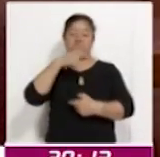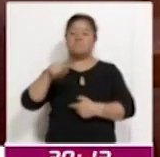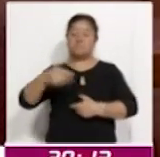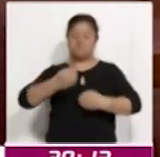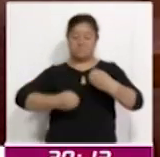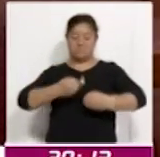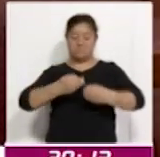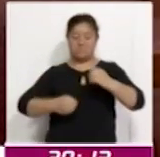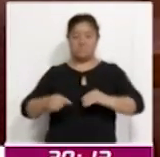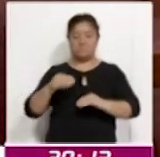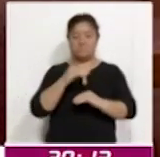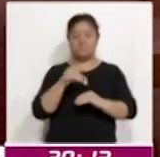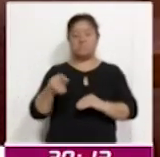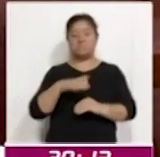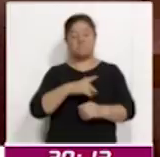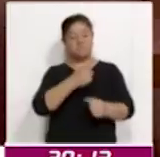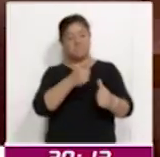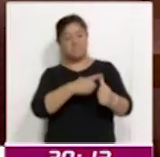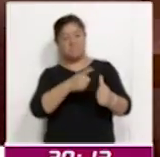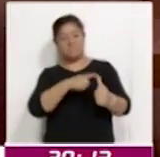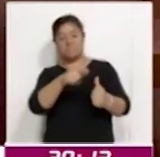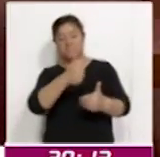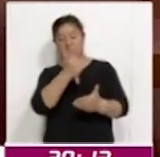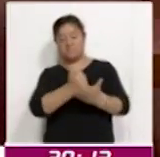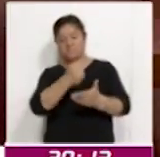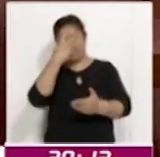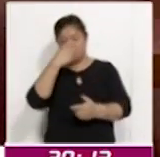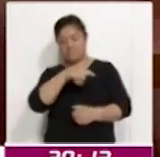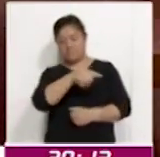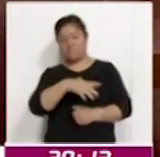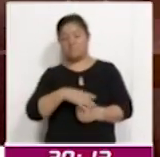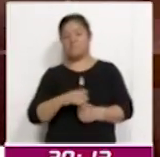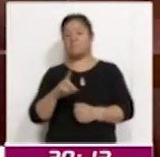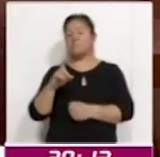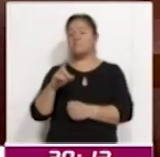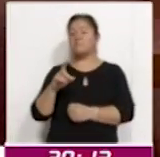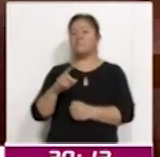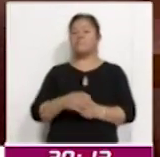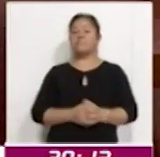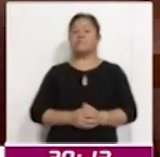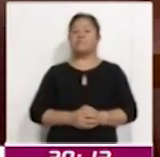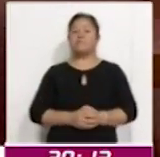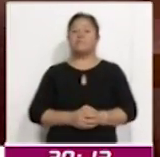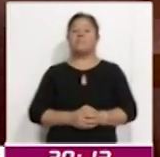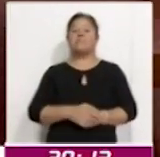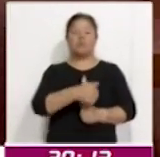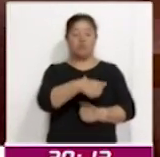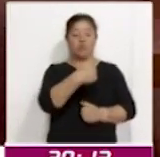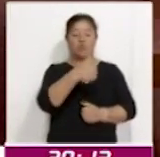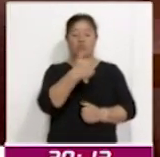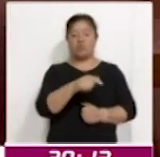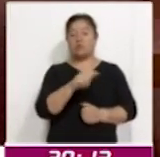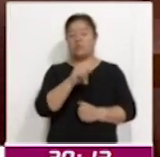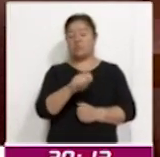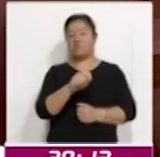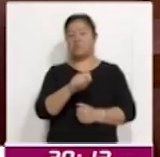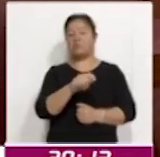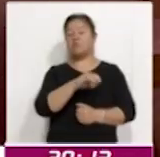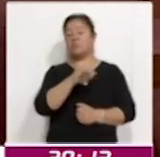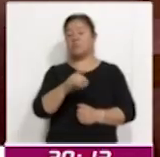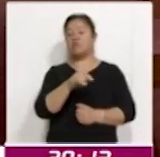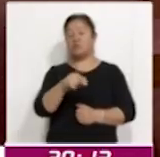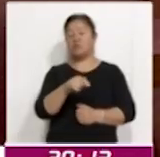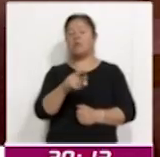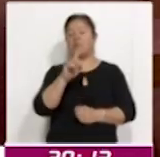magistrada del Primer Circuito de la Ciudad de México, del décimo primer tribunal colegiado en materia administrativa, la